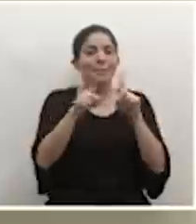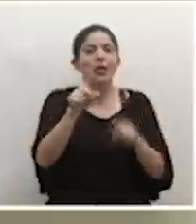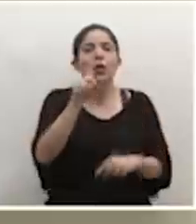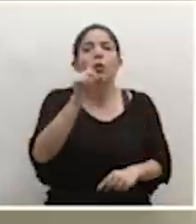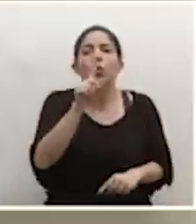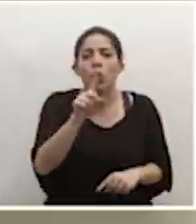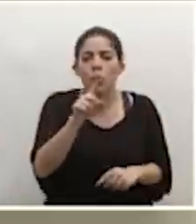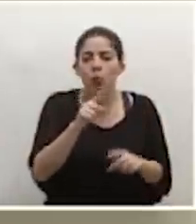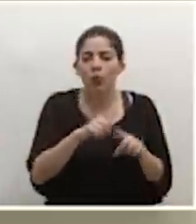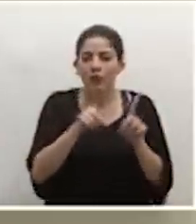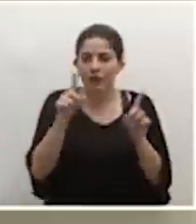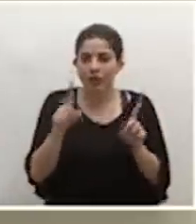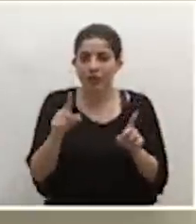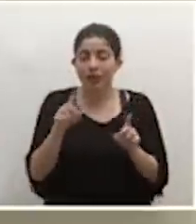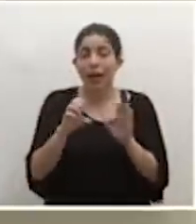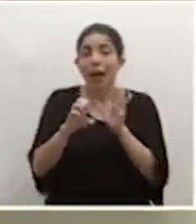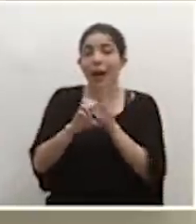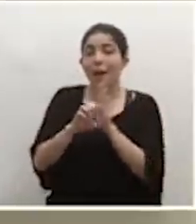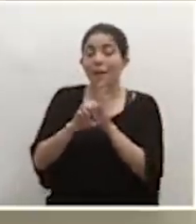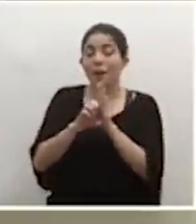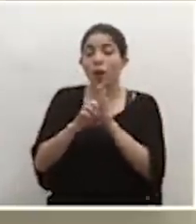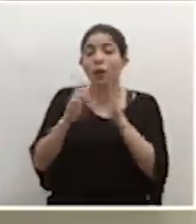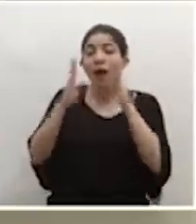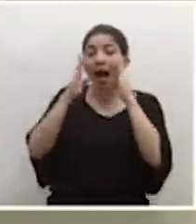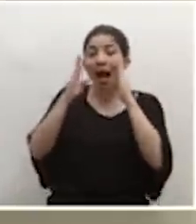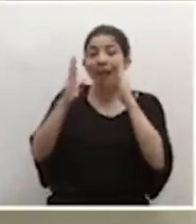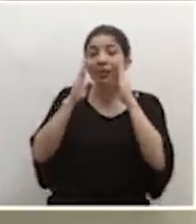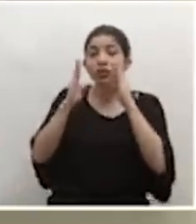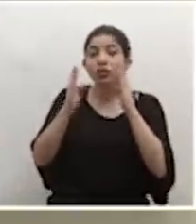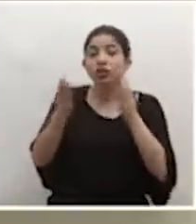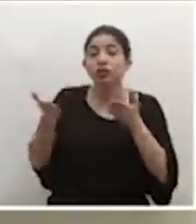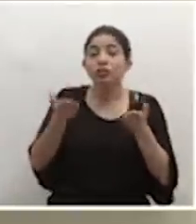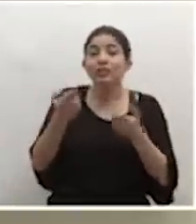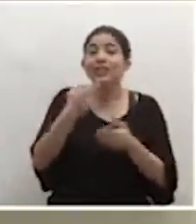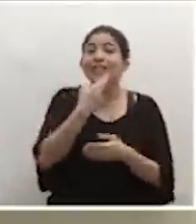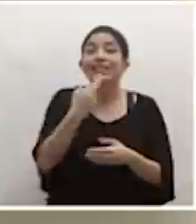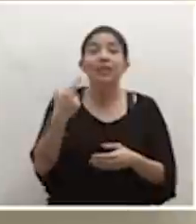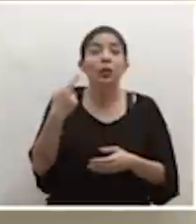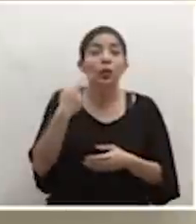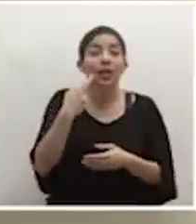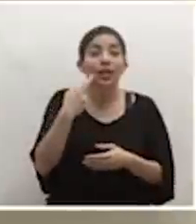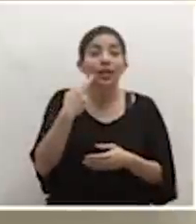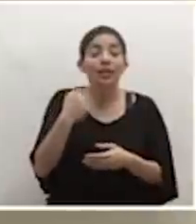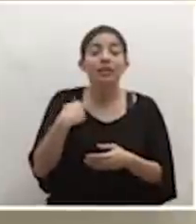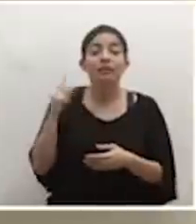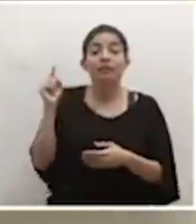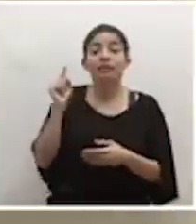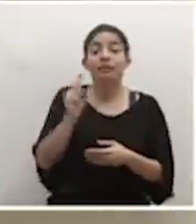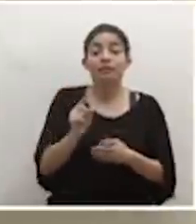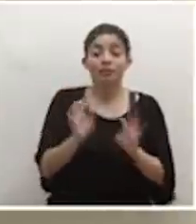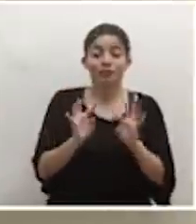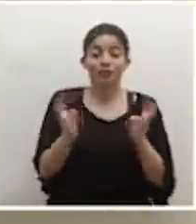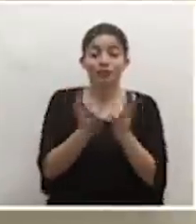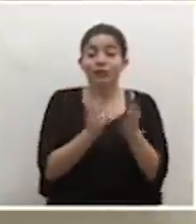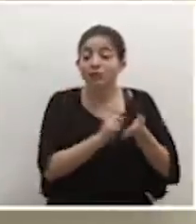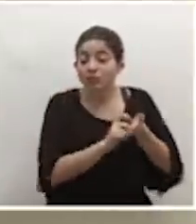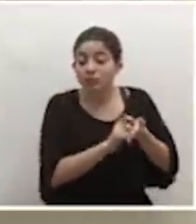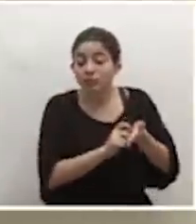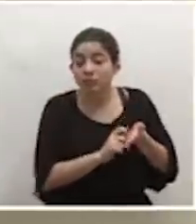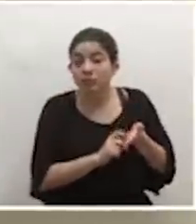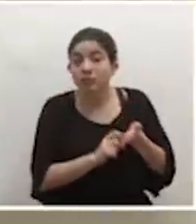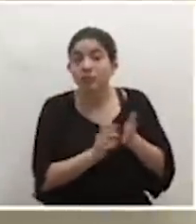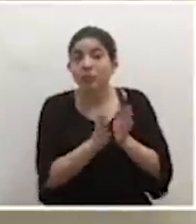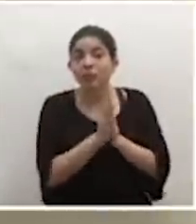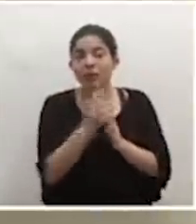una excepción. En el caso de los que atienden en restaurantes, los que toman la orden tienen que usar